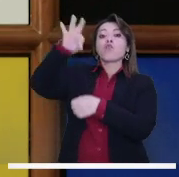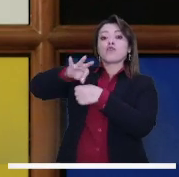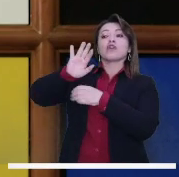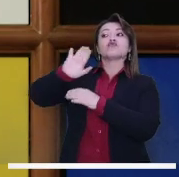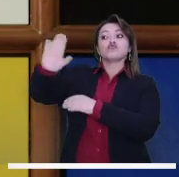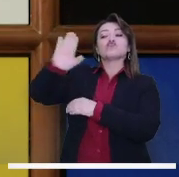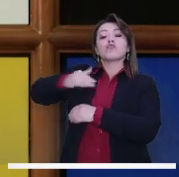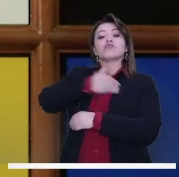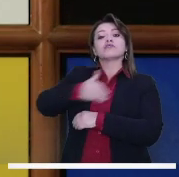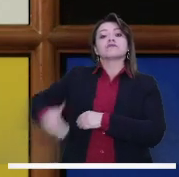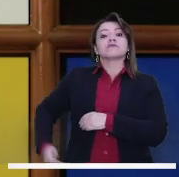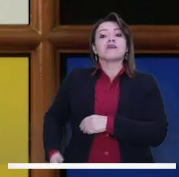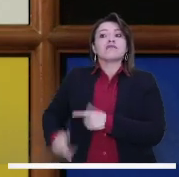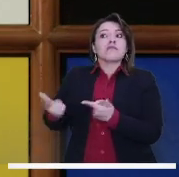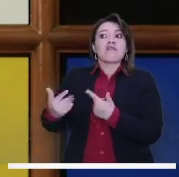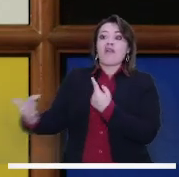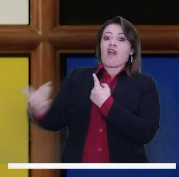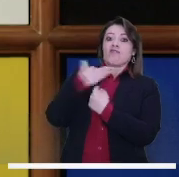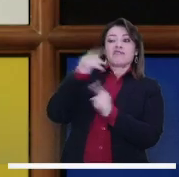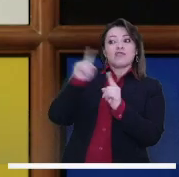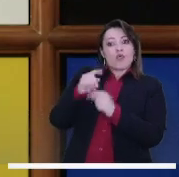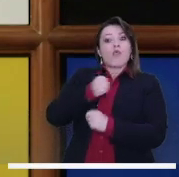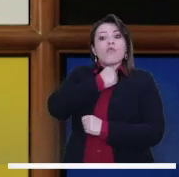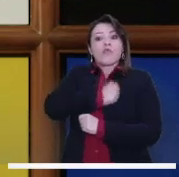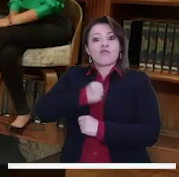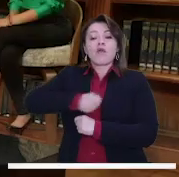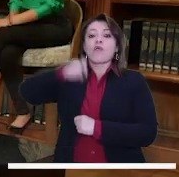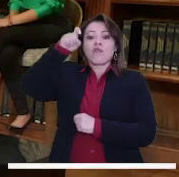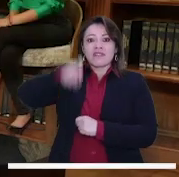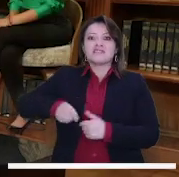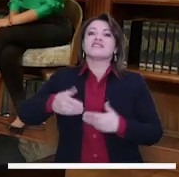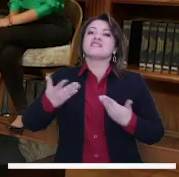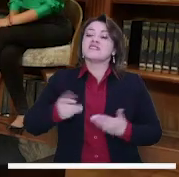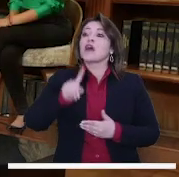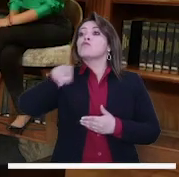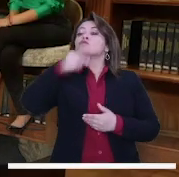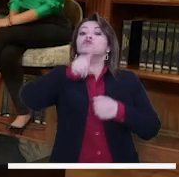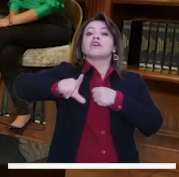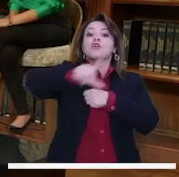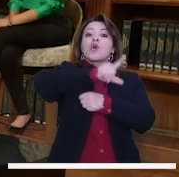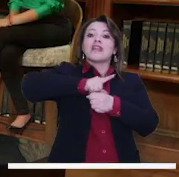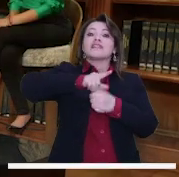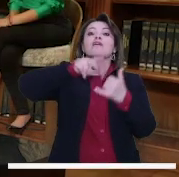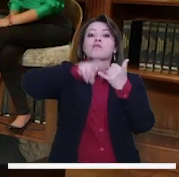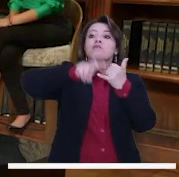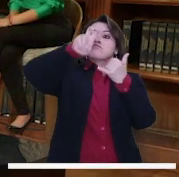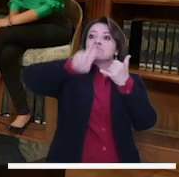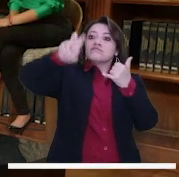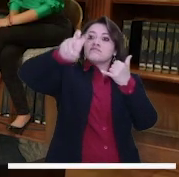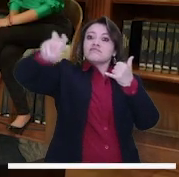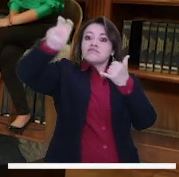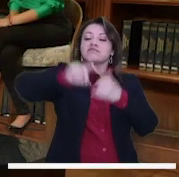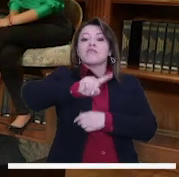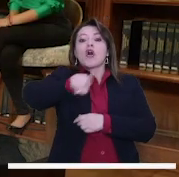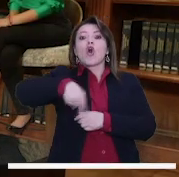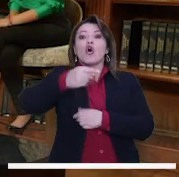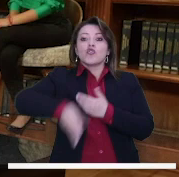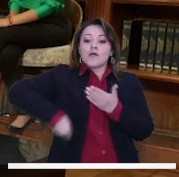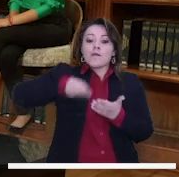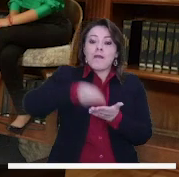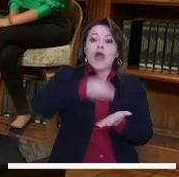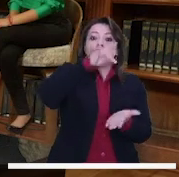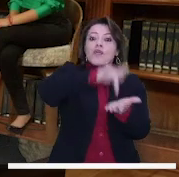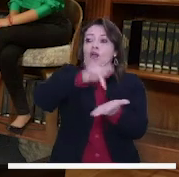él fuera presidente y que no condicione nuestras grandes obras de infraestructura. Necesitamos los transmicables para las otras localidades, necesitamos Regiotrán del Norte,